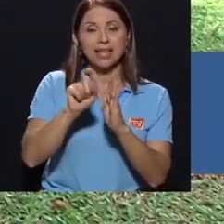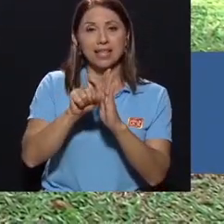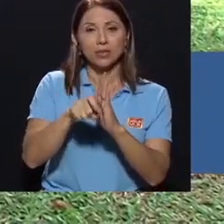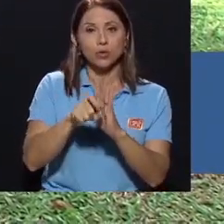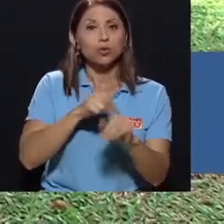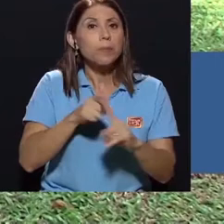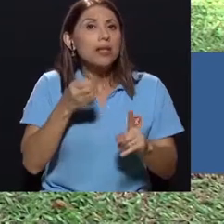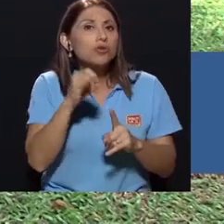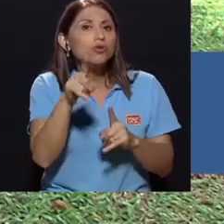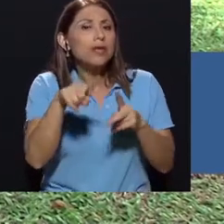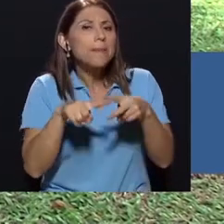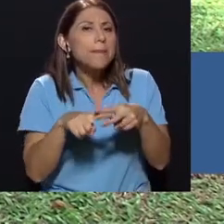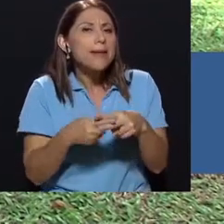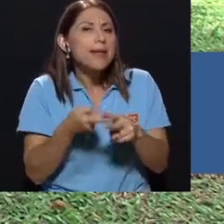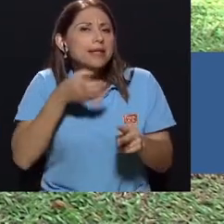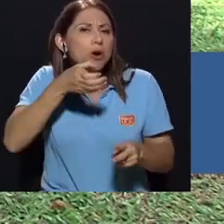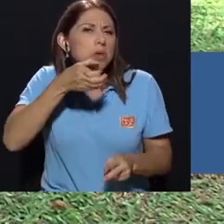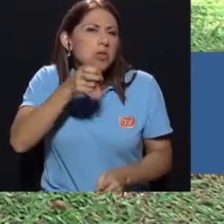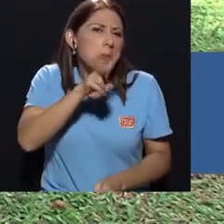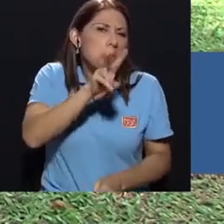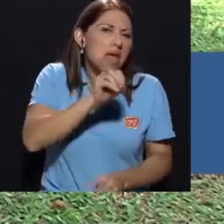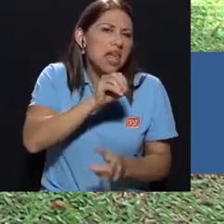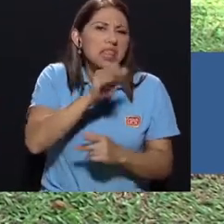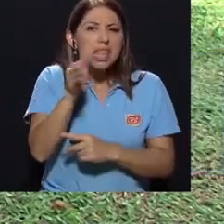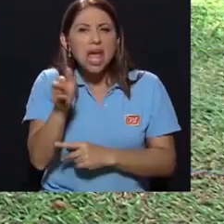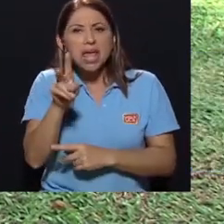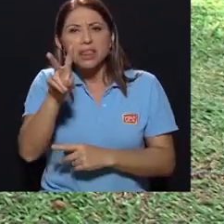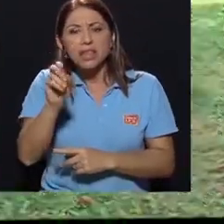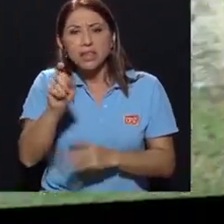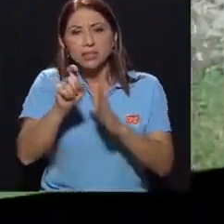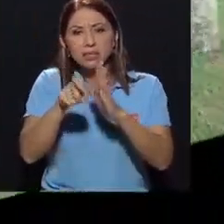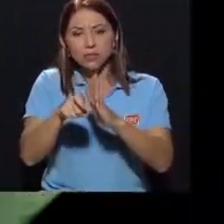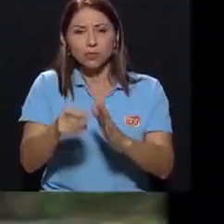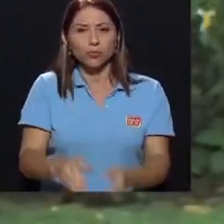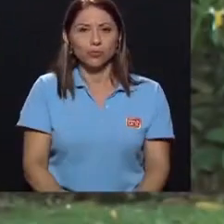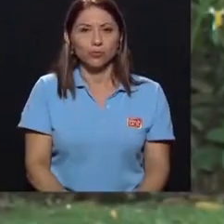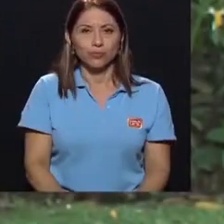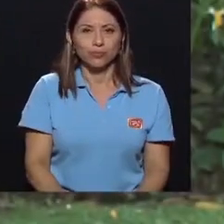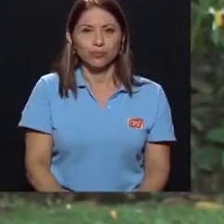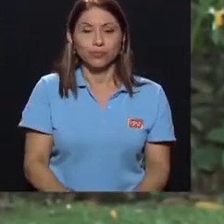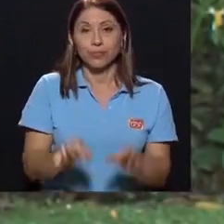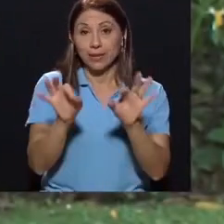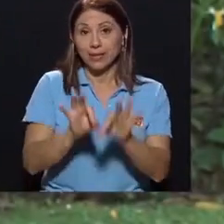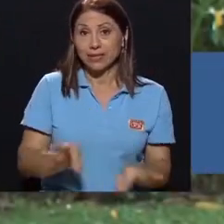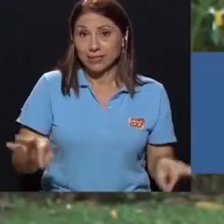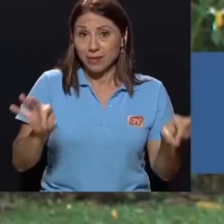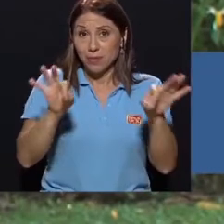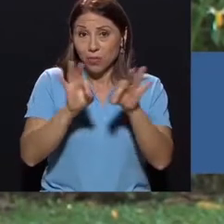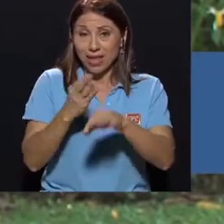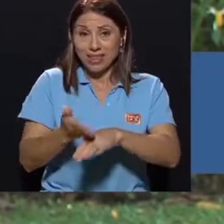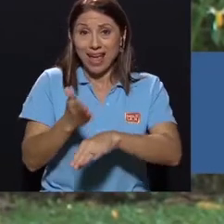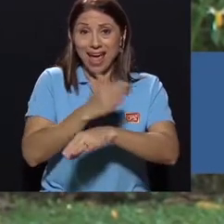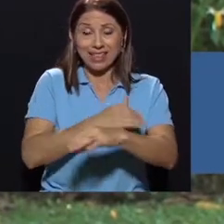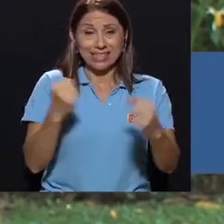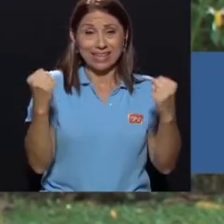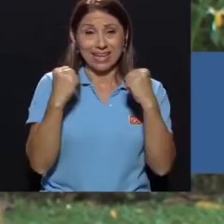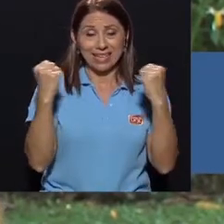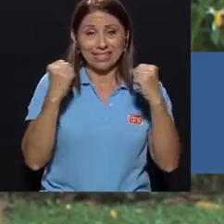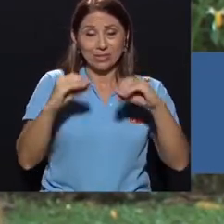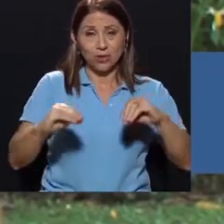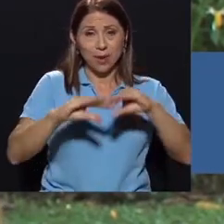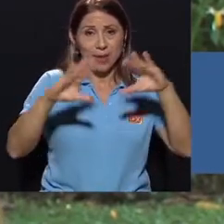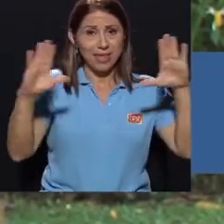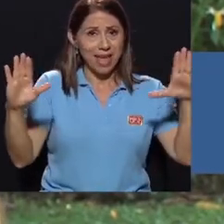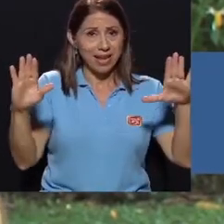eres principiante, te recomiendo entre 20 y 30 segundos. Es importante, antes de realizar ejercicio en la mañana,